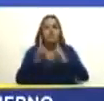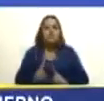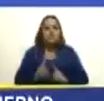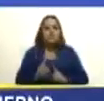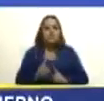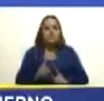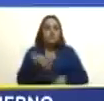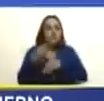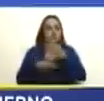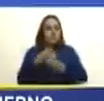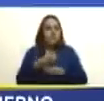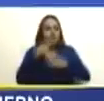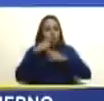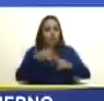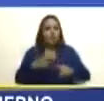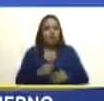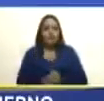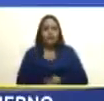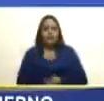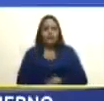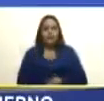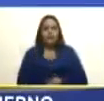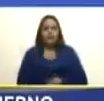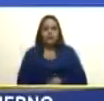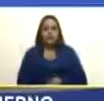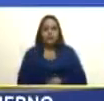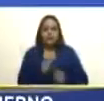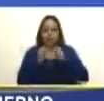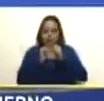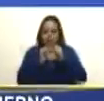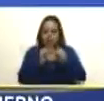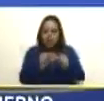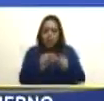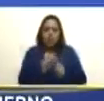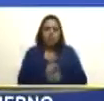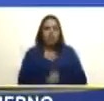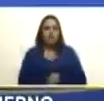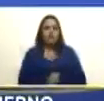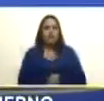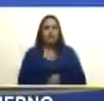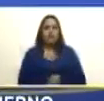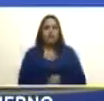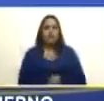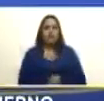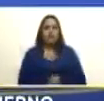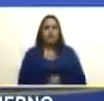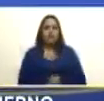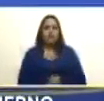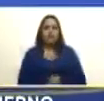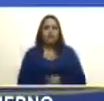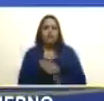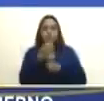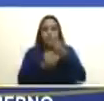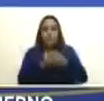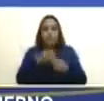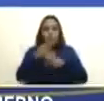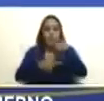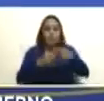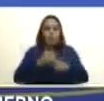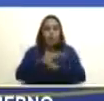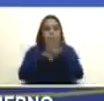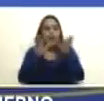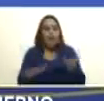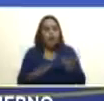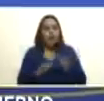y que las mantenga haga un proceso de definición